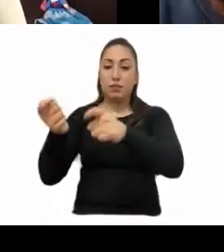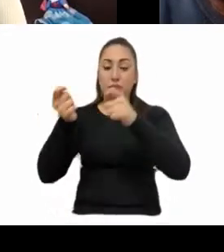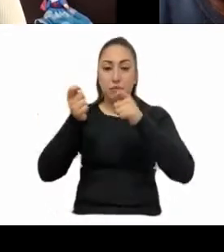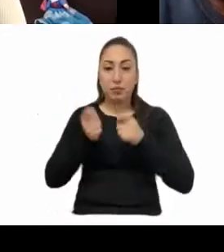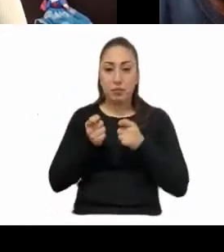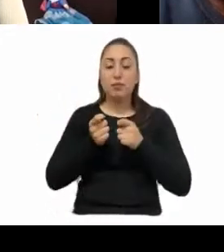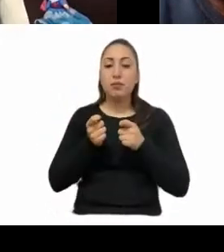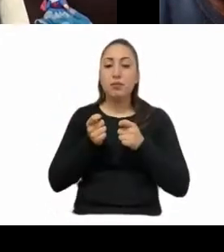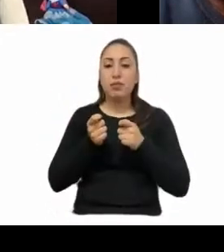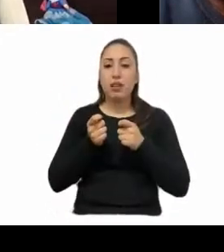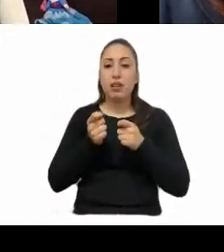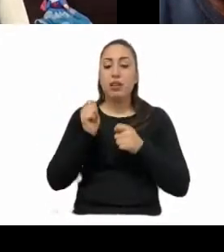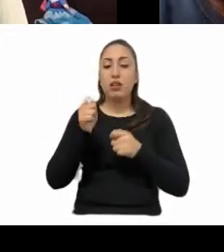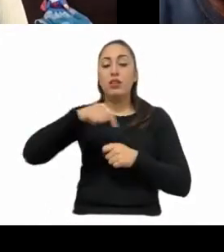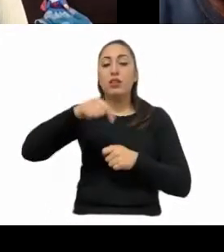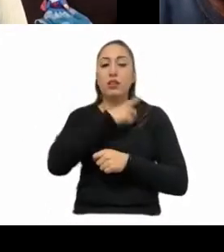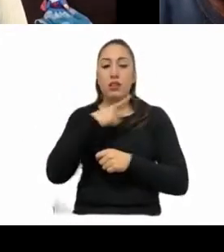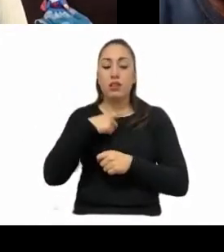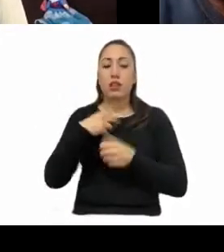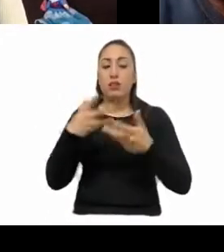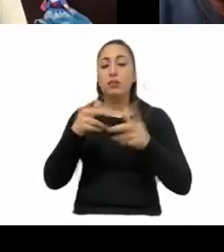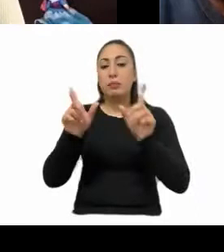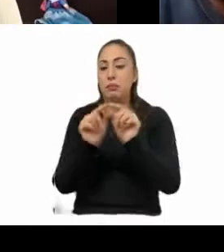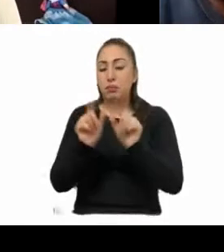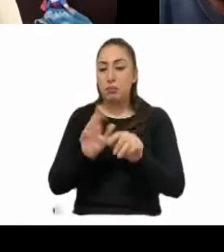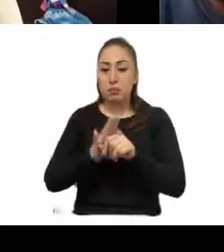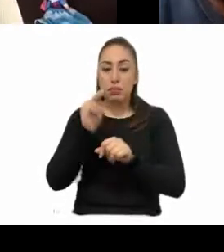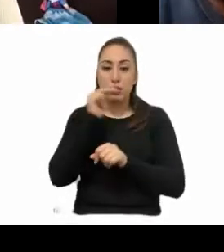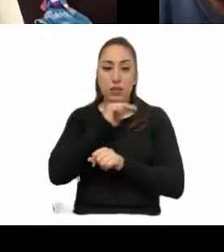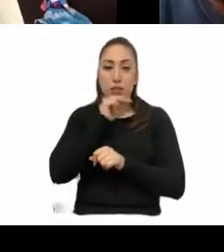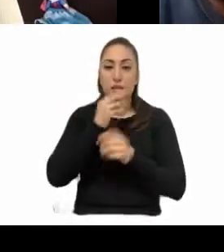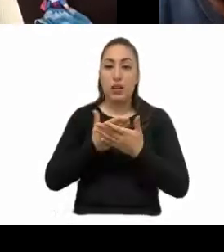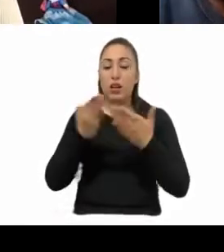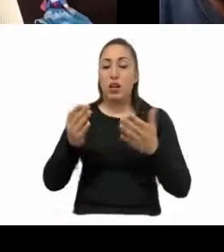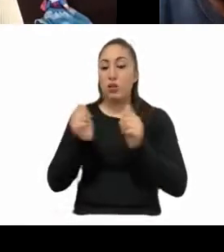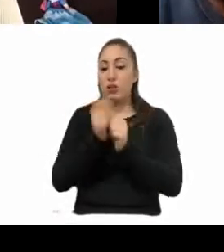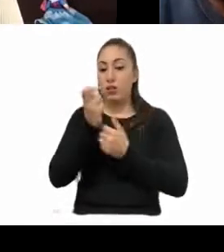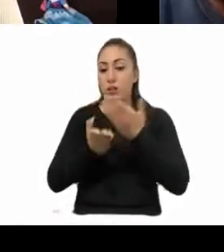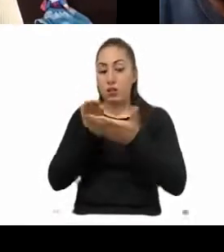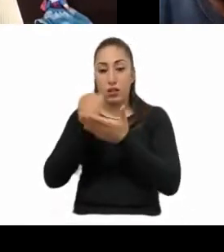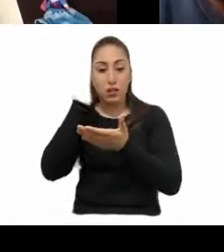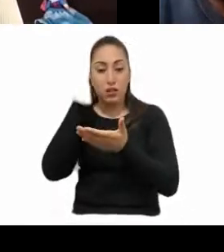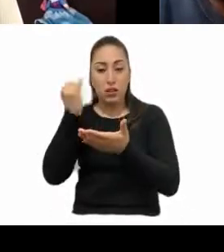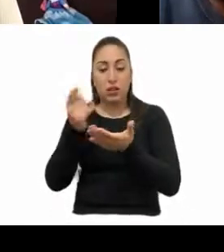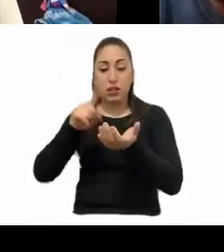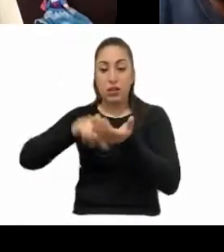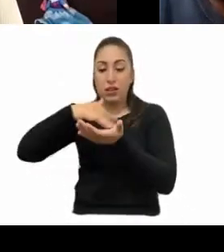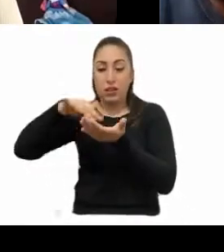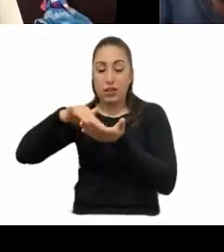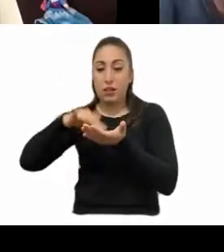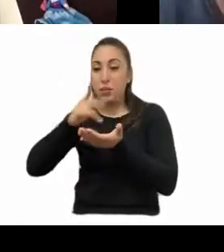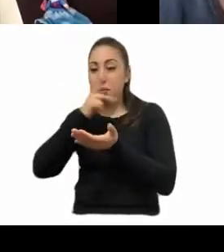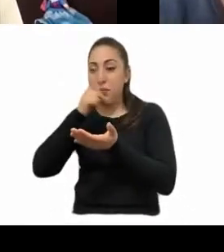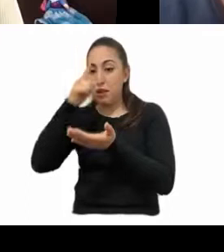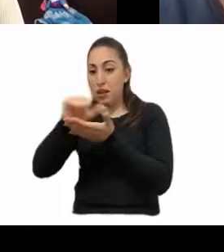es la de simplificar y finalmente, en cuanto a la propuesta de la iniciativa en la redacción de la ley orgánica del